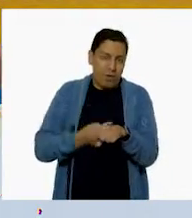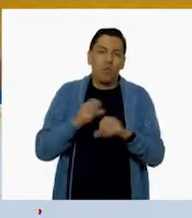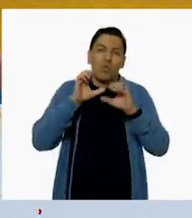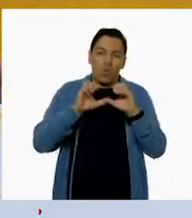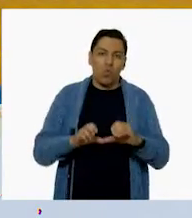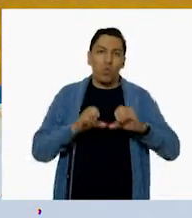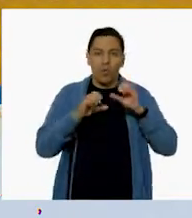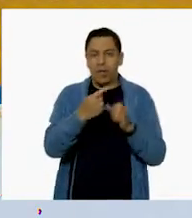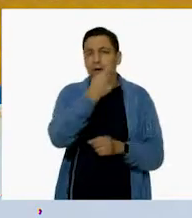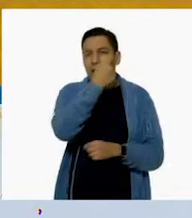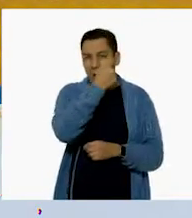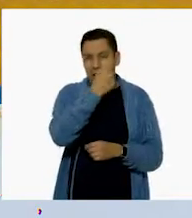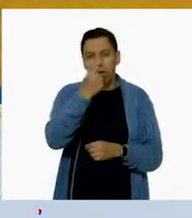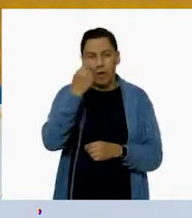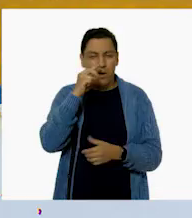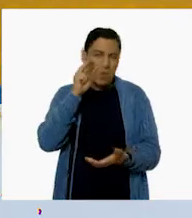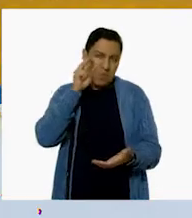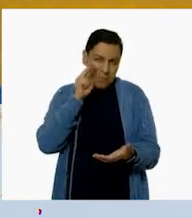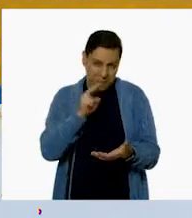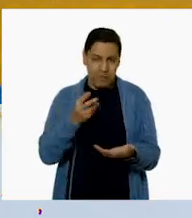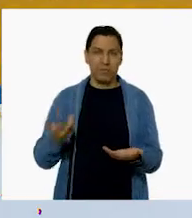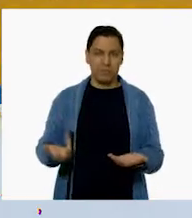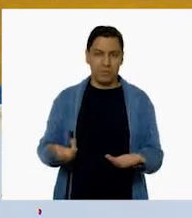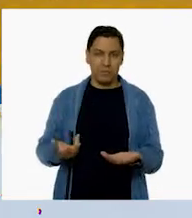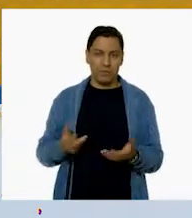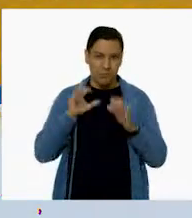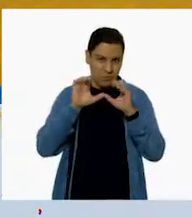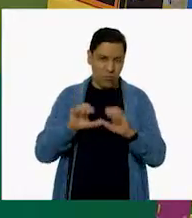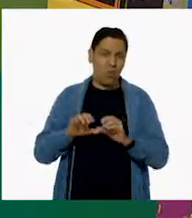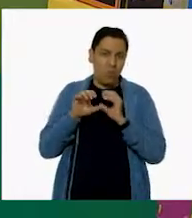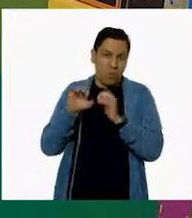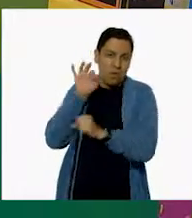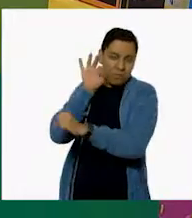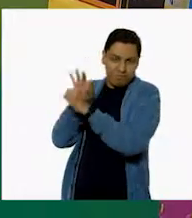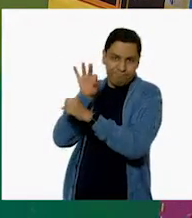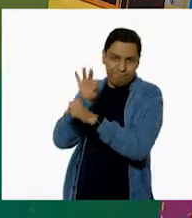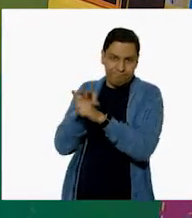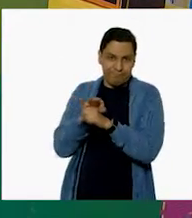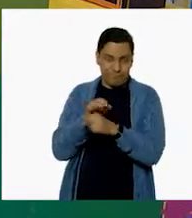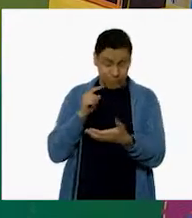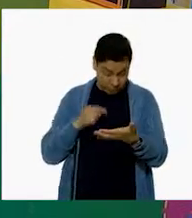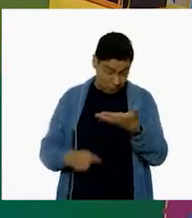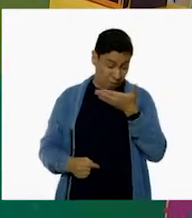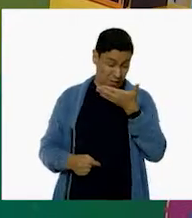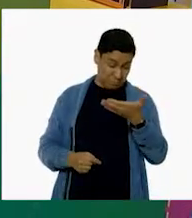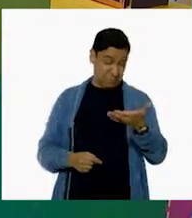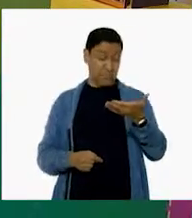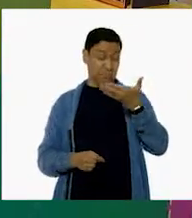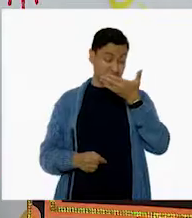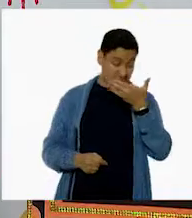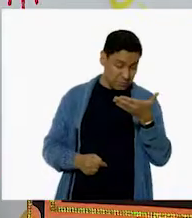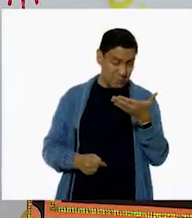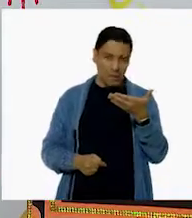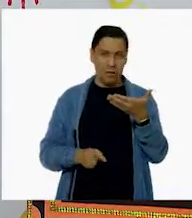su vista, ¿no? Cuida sus ojos. Claro que sí, al usar lentes, si los necesitamos, cuidamos nuestra